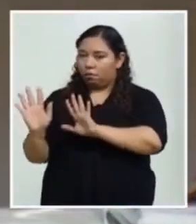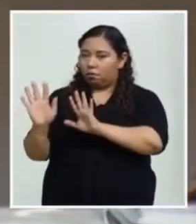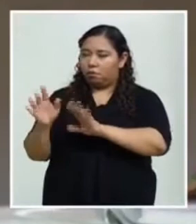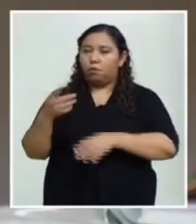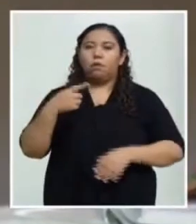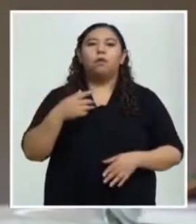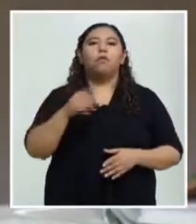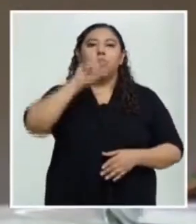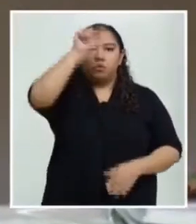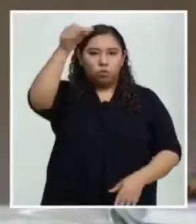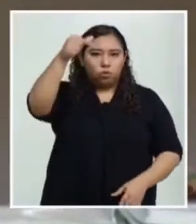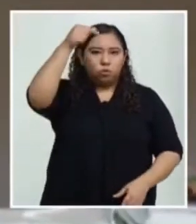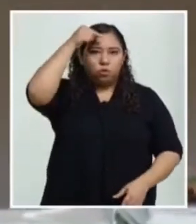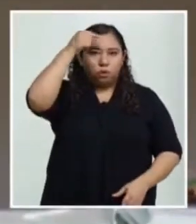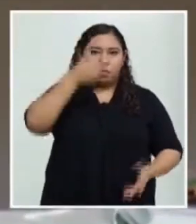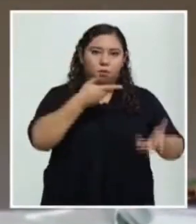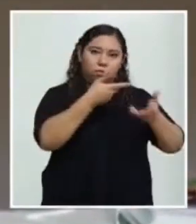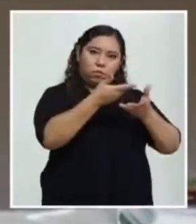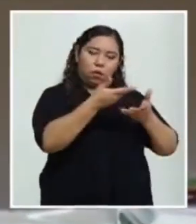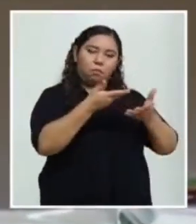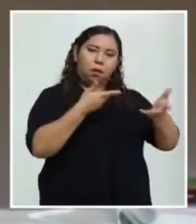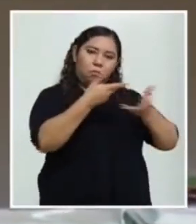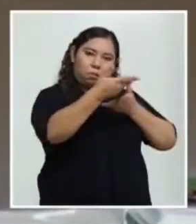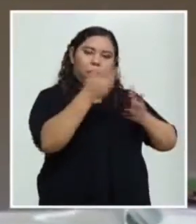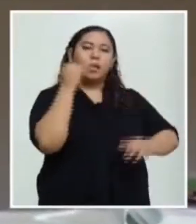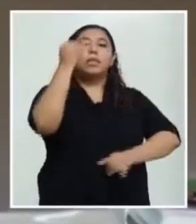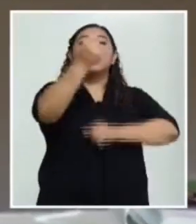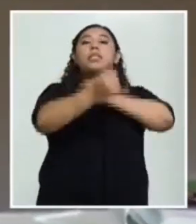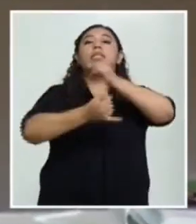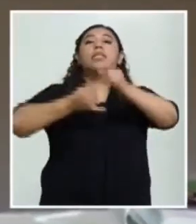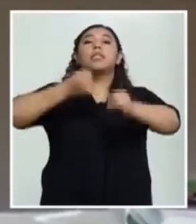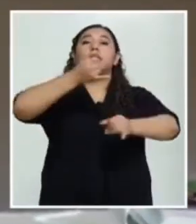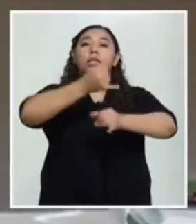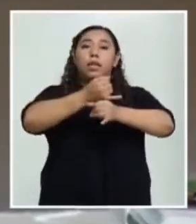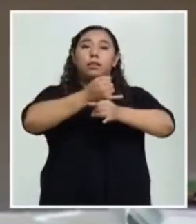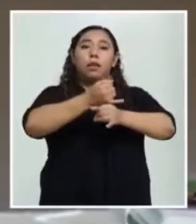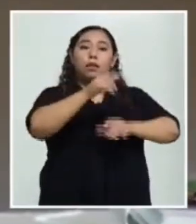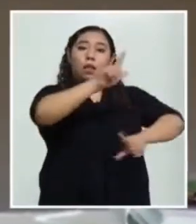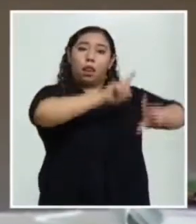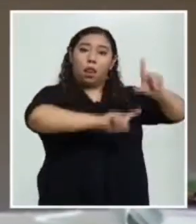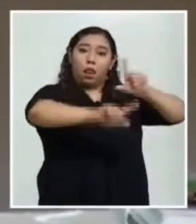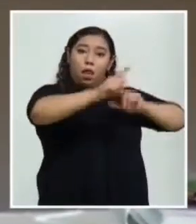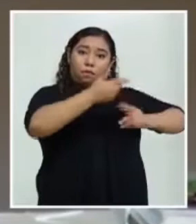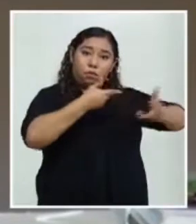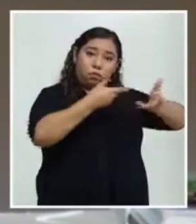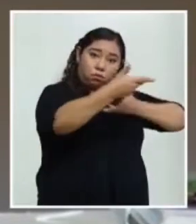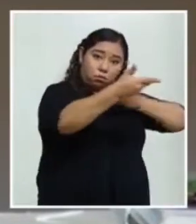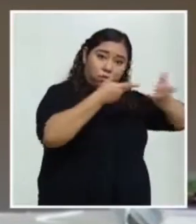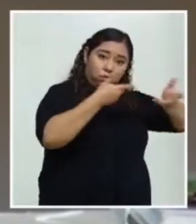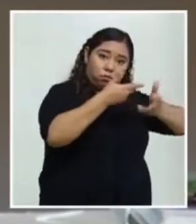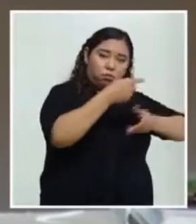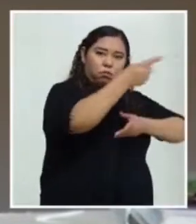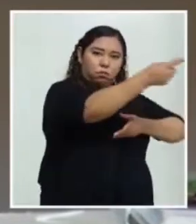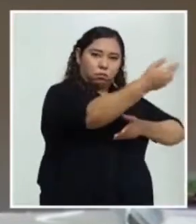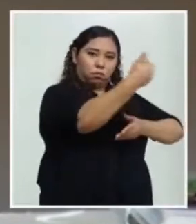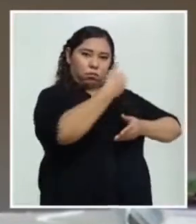prácticamente una política internacional de las empresas farmacéuticas productora de las vacunas.